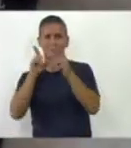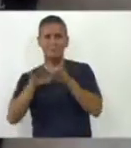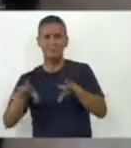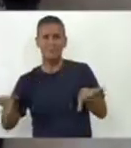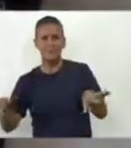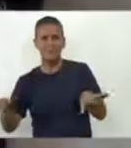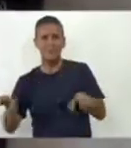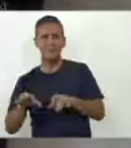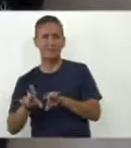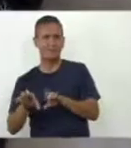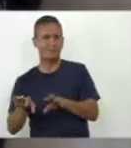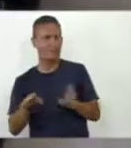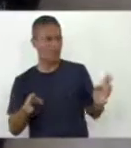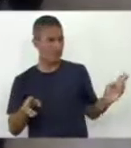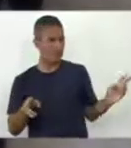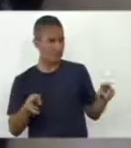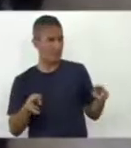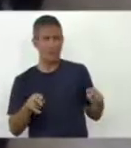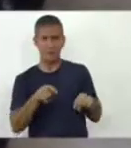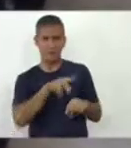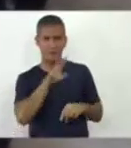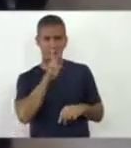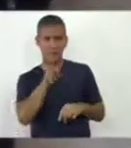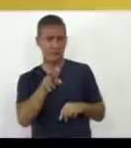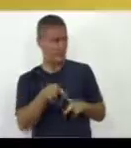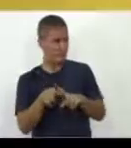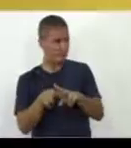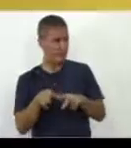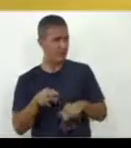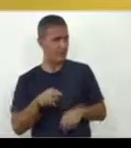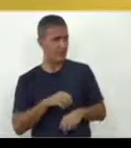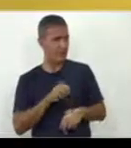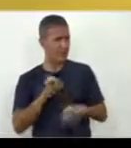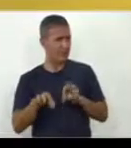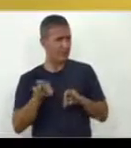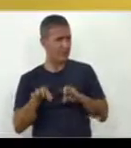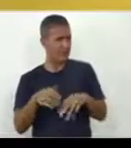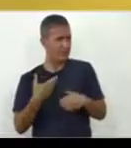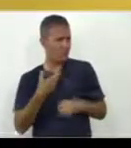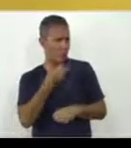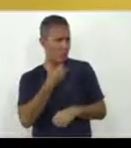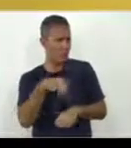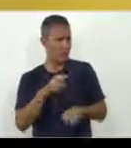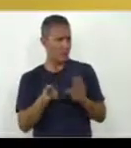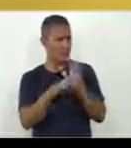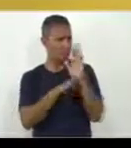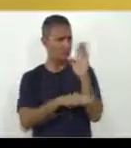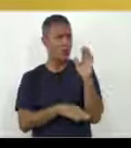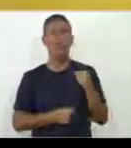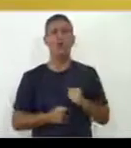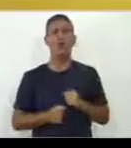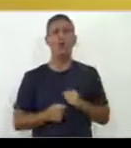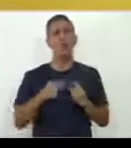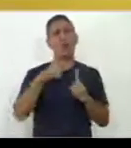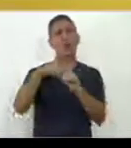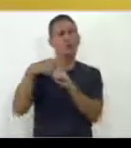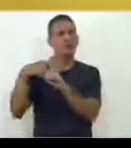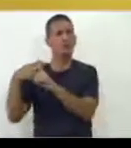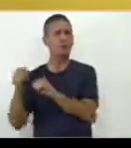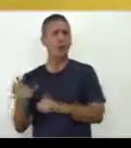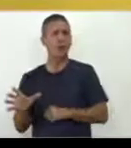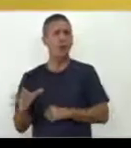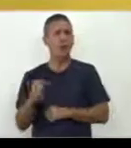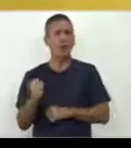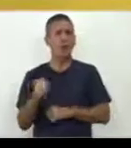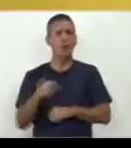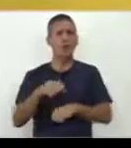los audiovisuales que deseaba ver. Entonces, cuando nosotros sumamos todos los tiempos